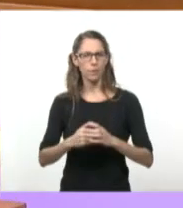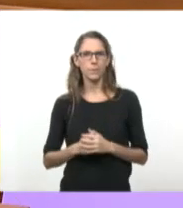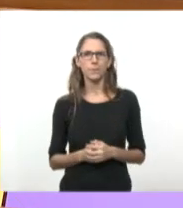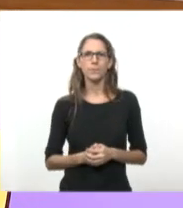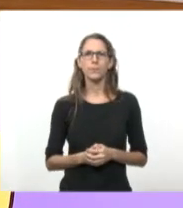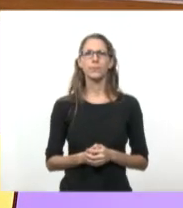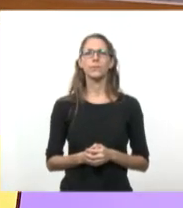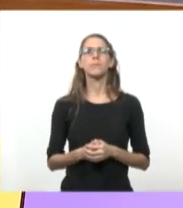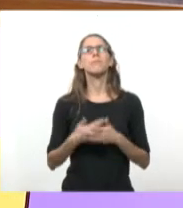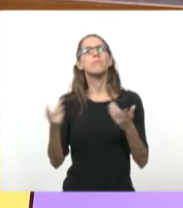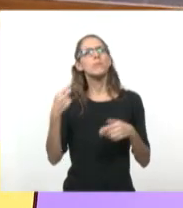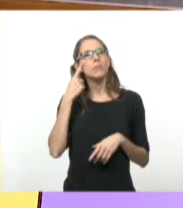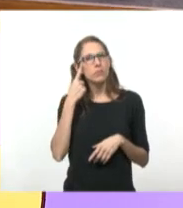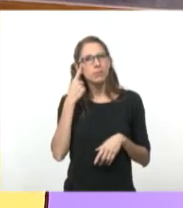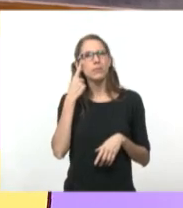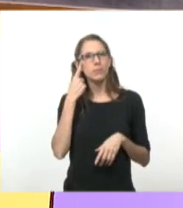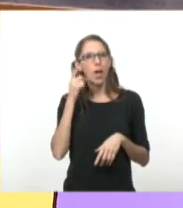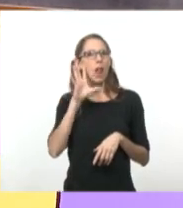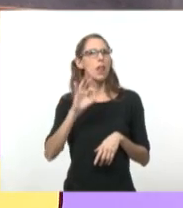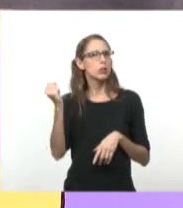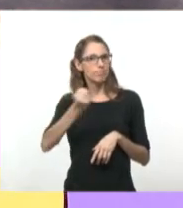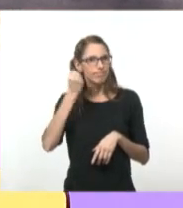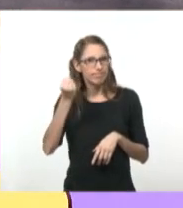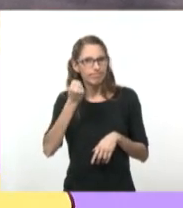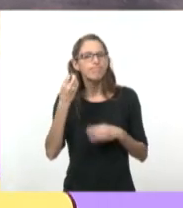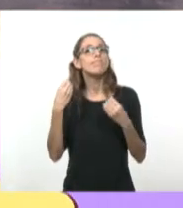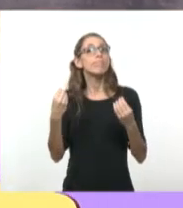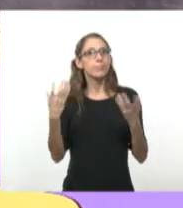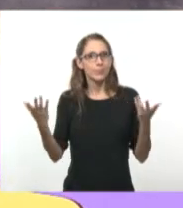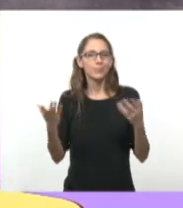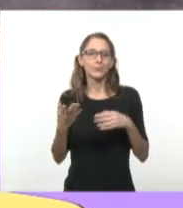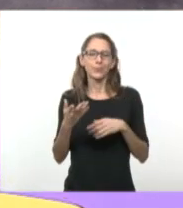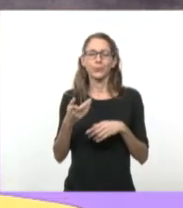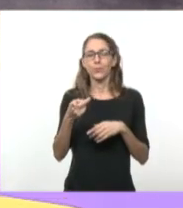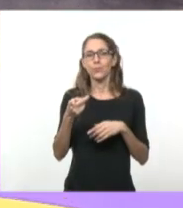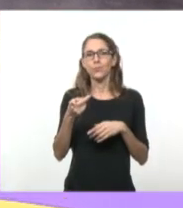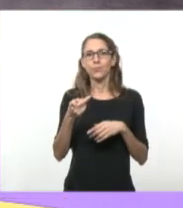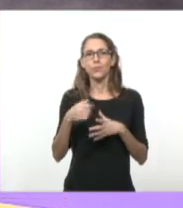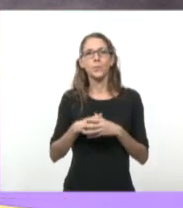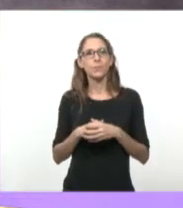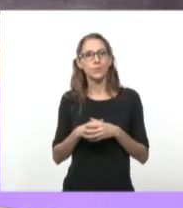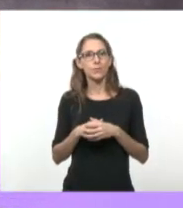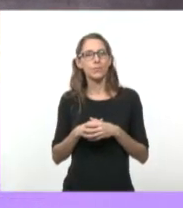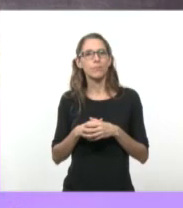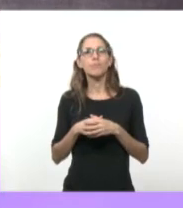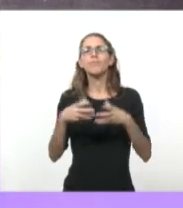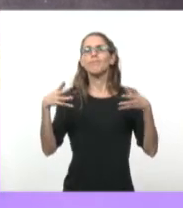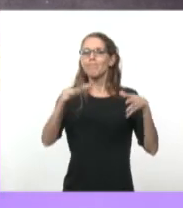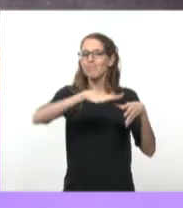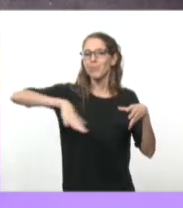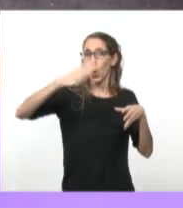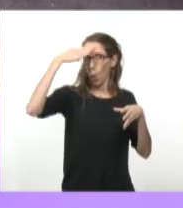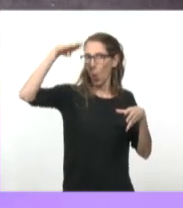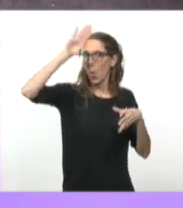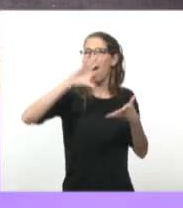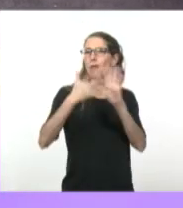También me parece que algo importante es que la presencia ahora sí sostenida de la Cuba comunista